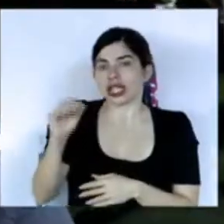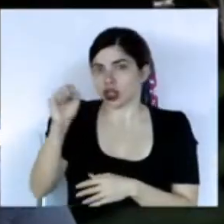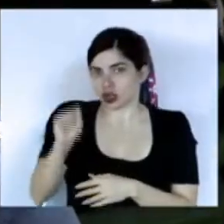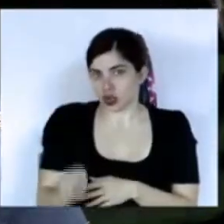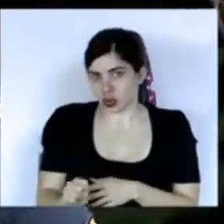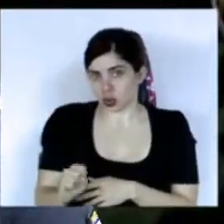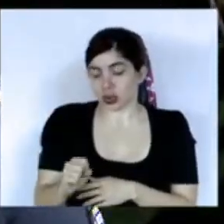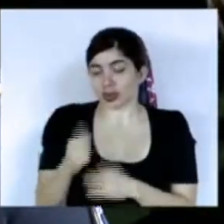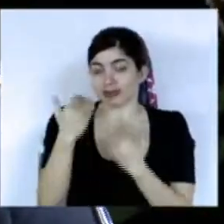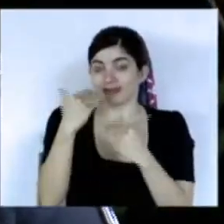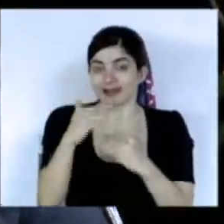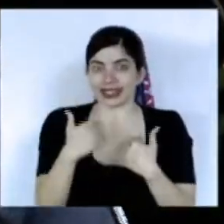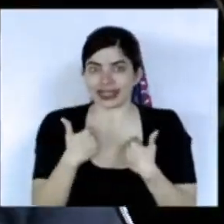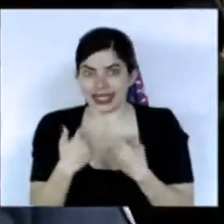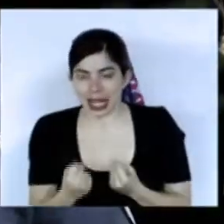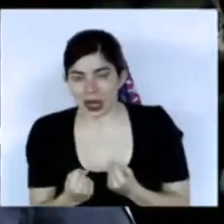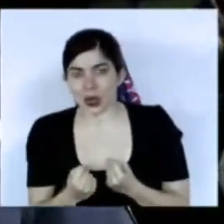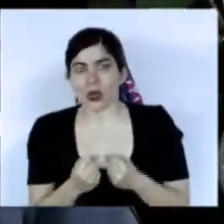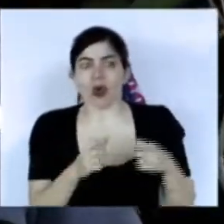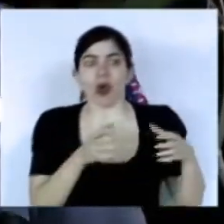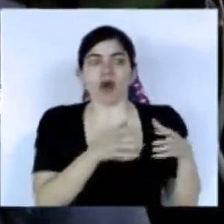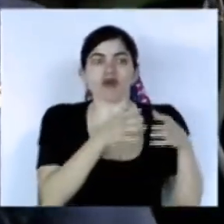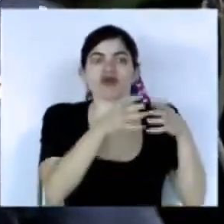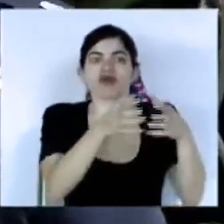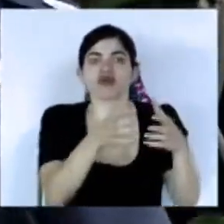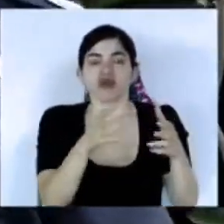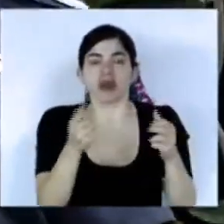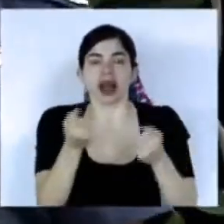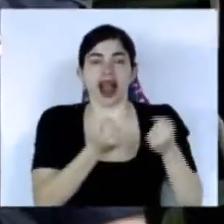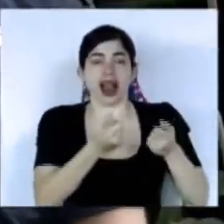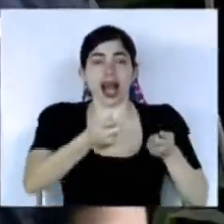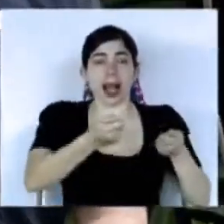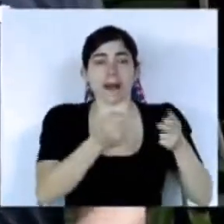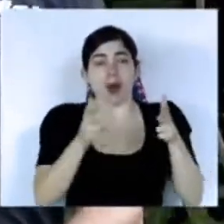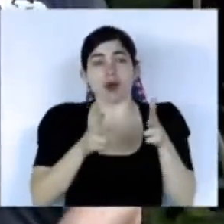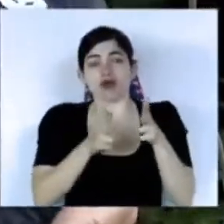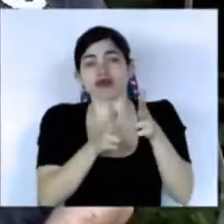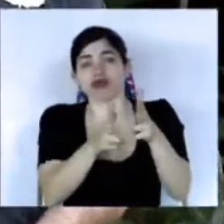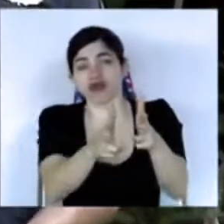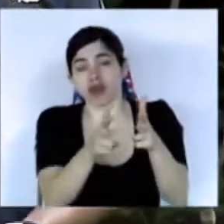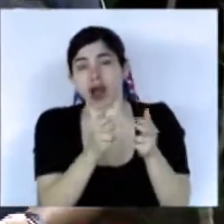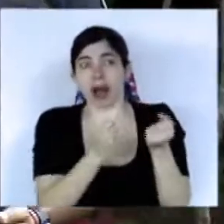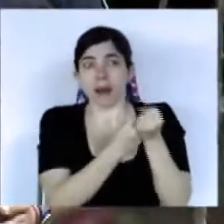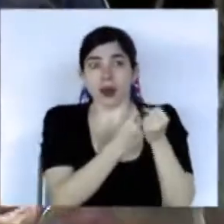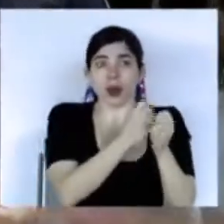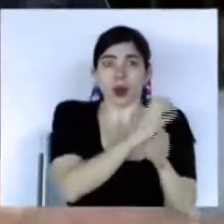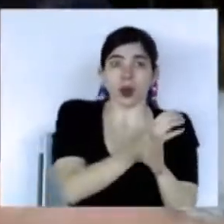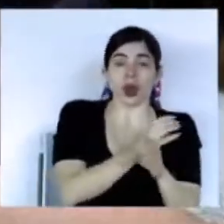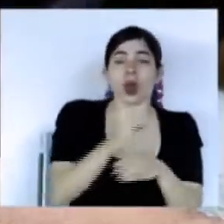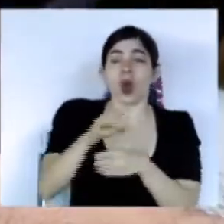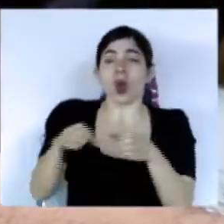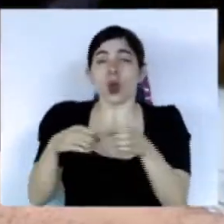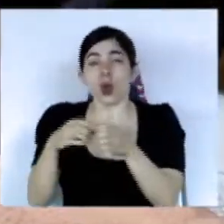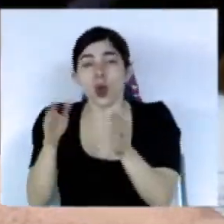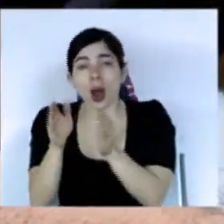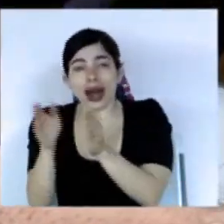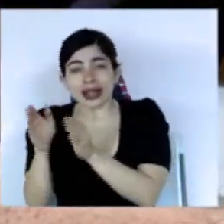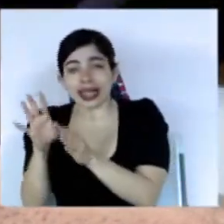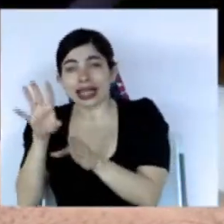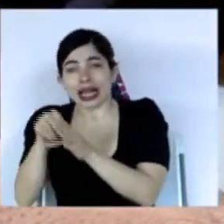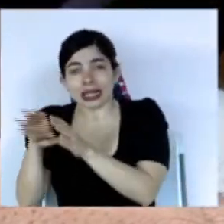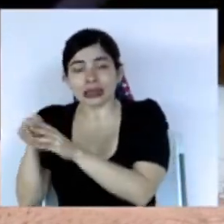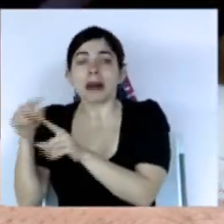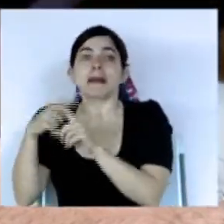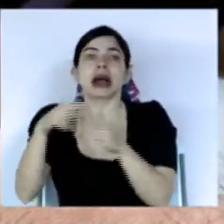la restricción sanitaria los convoyes de transporte terrestre internacional las cuarterías y las intervenciones en el sector